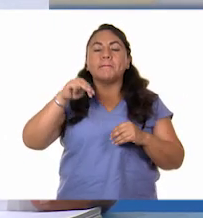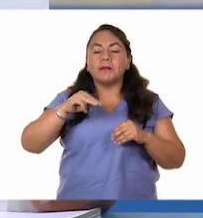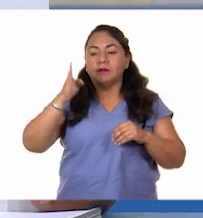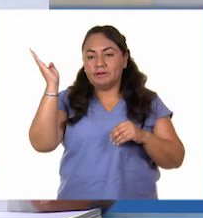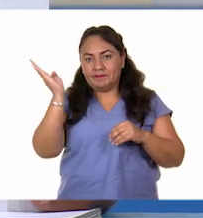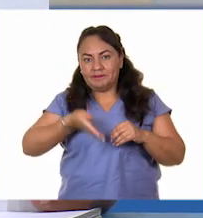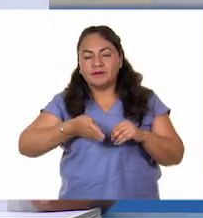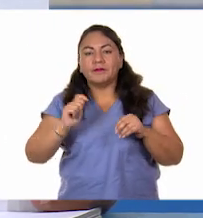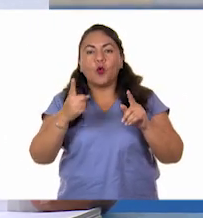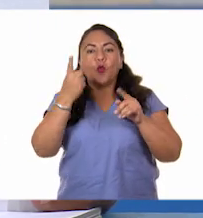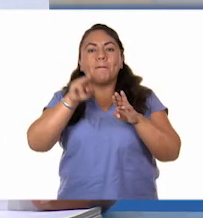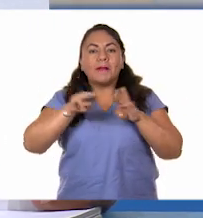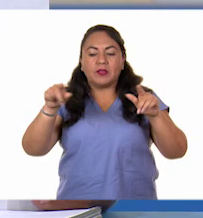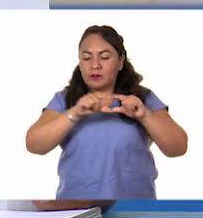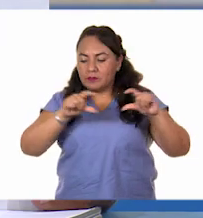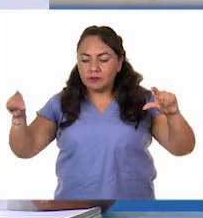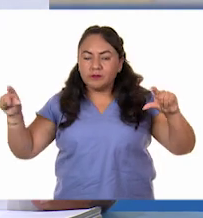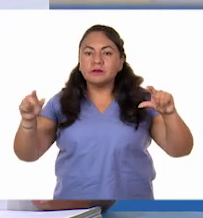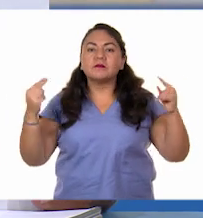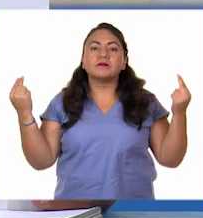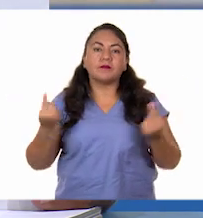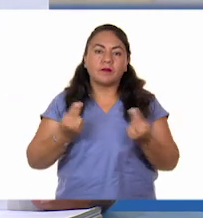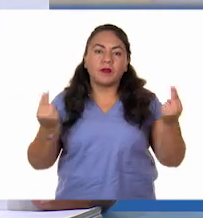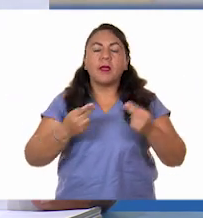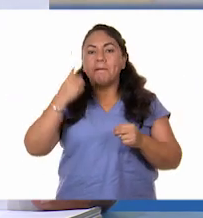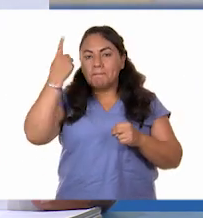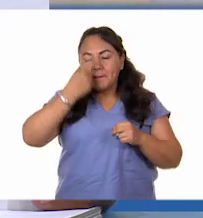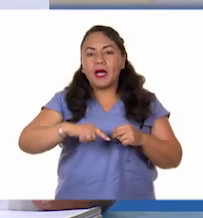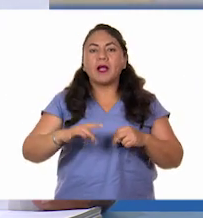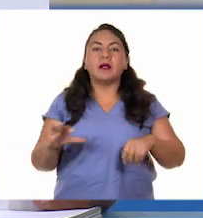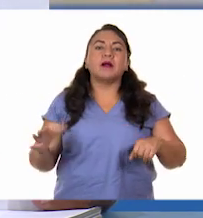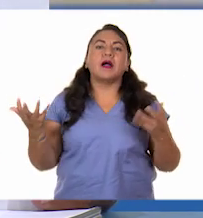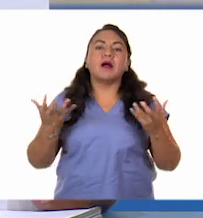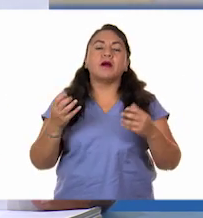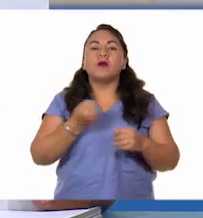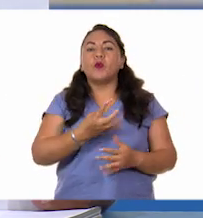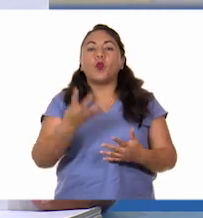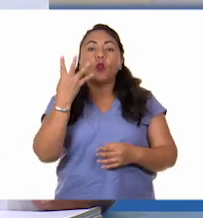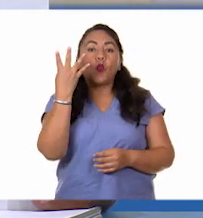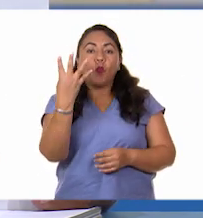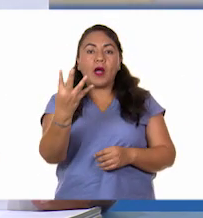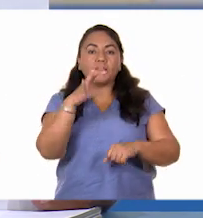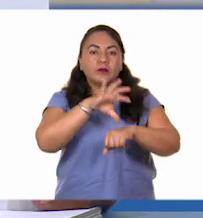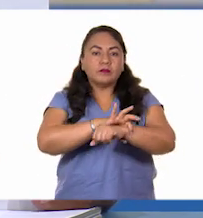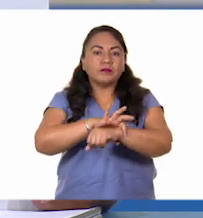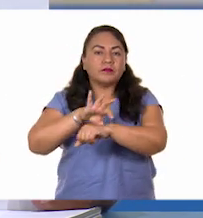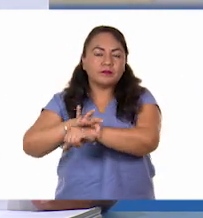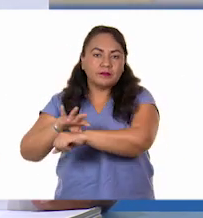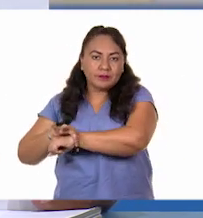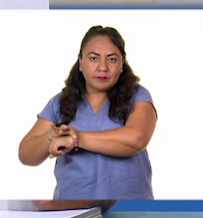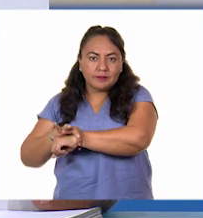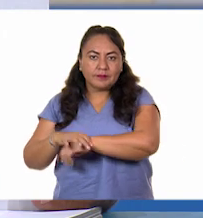fracción del metro se requiere para hacer cuatro pulseras?